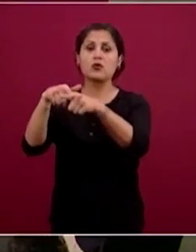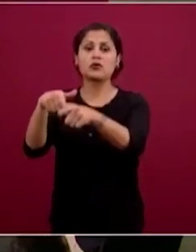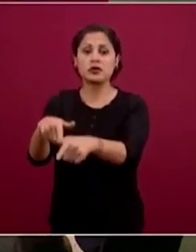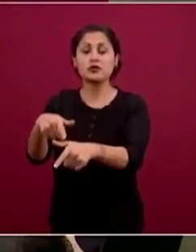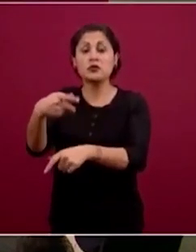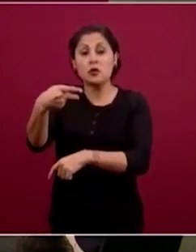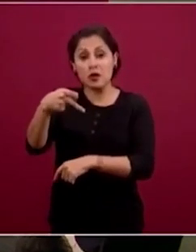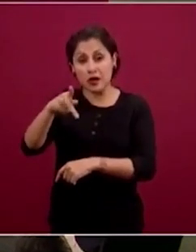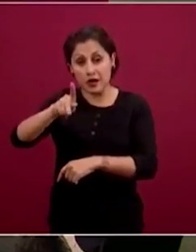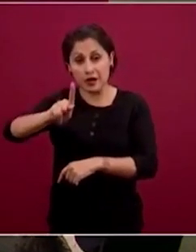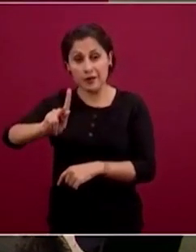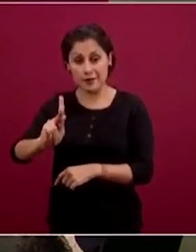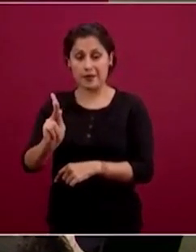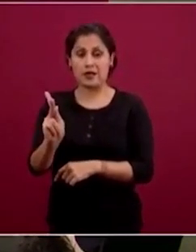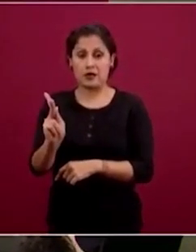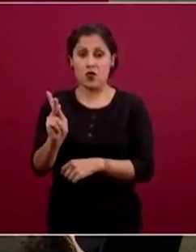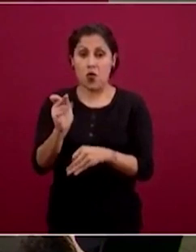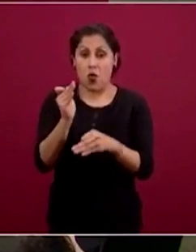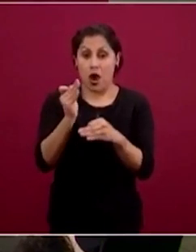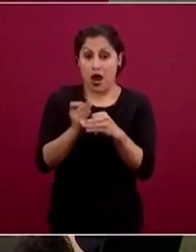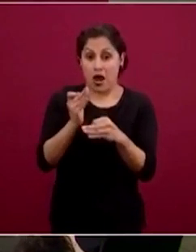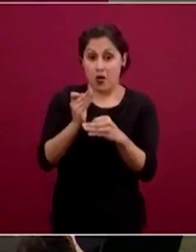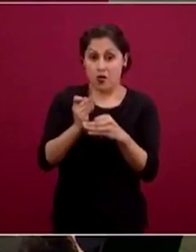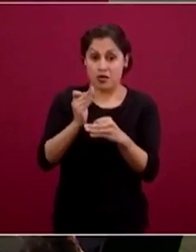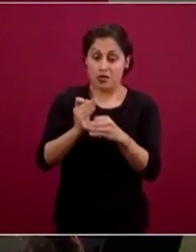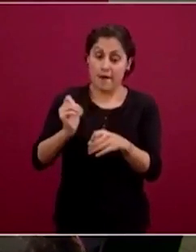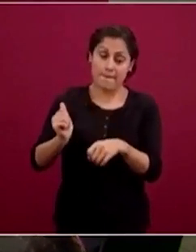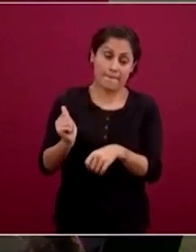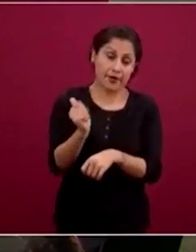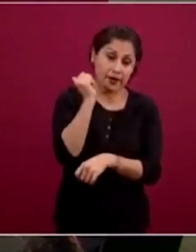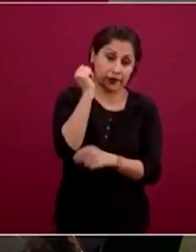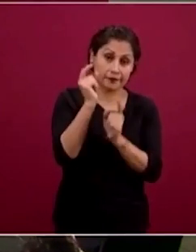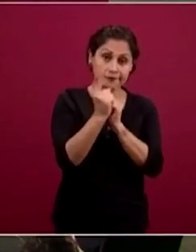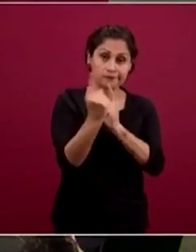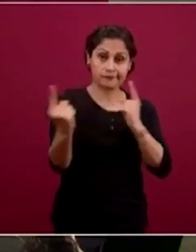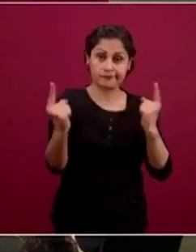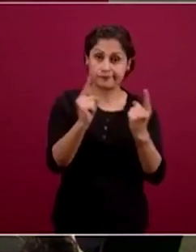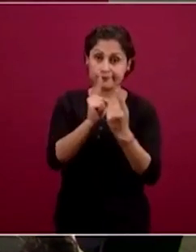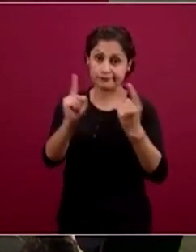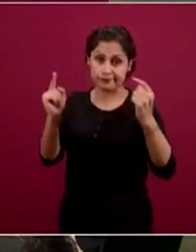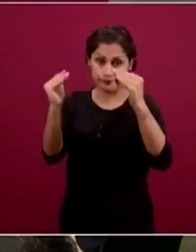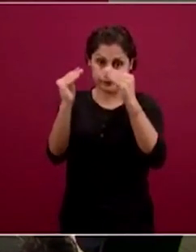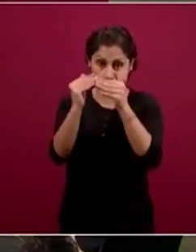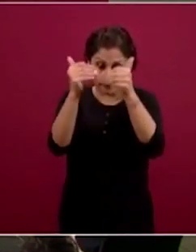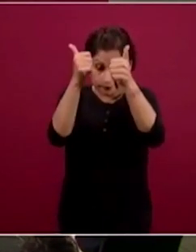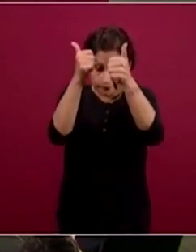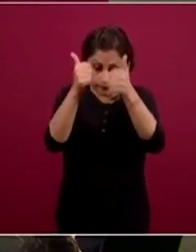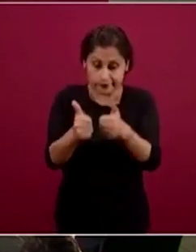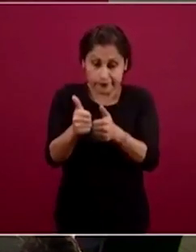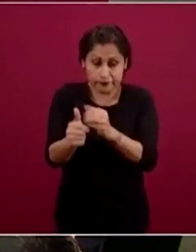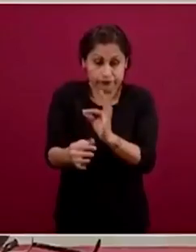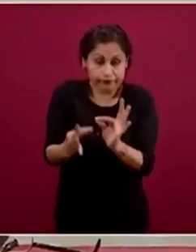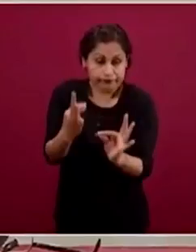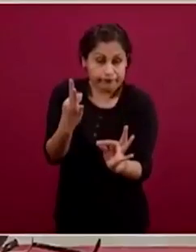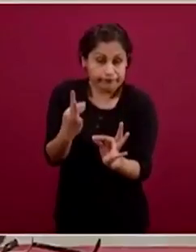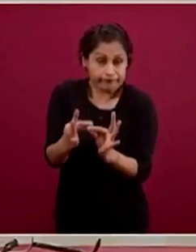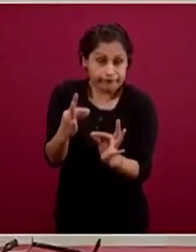si la Jornada Nacional de Sana Distancia, es decir, quédate en casa, se cumple apropiadamente.